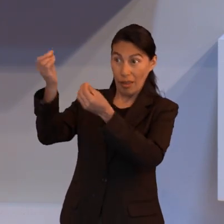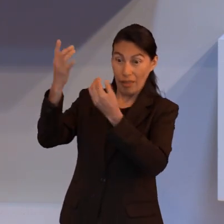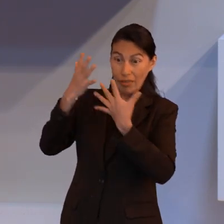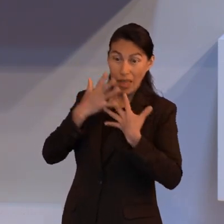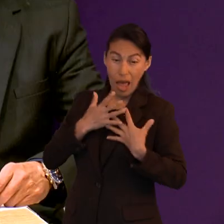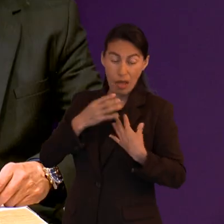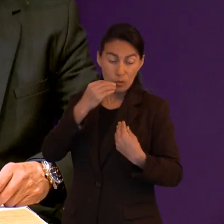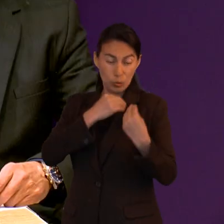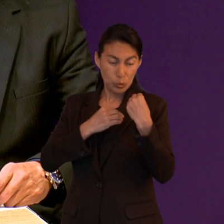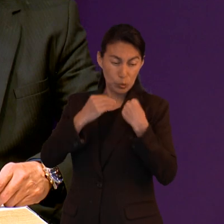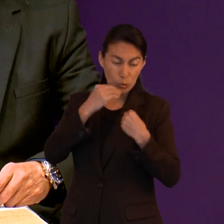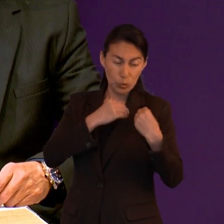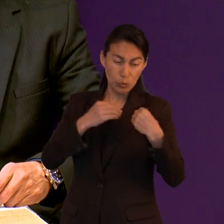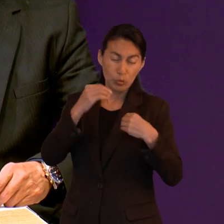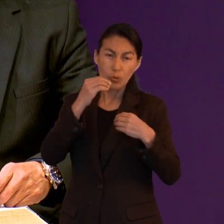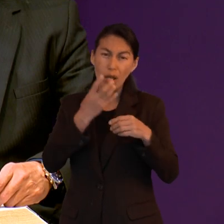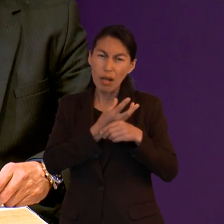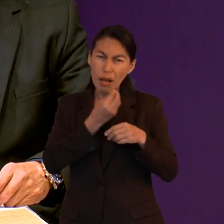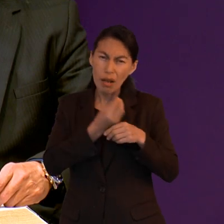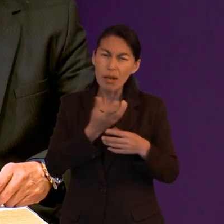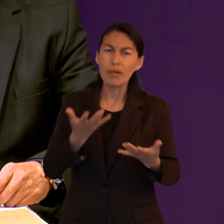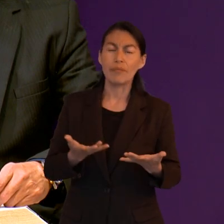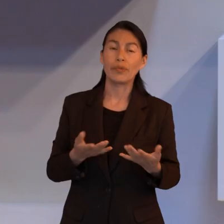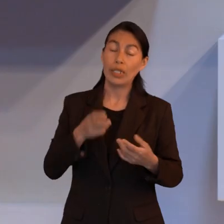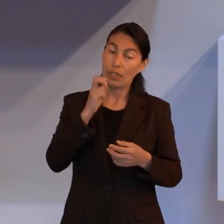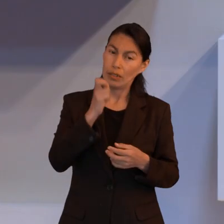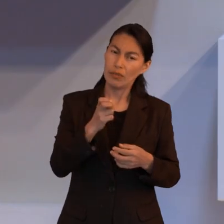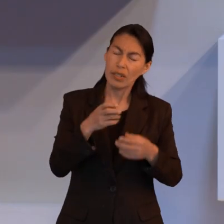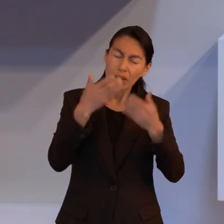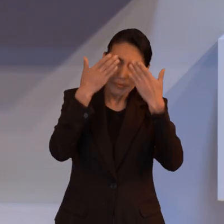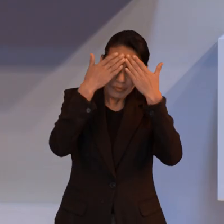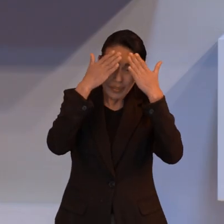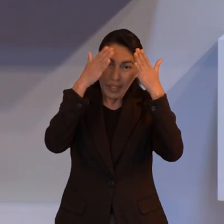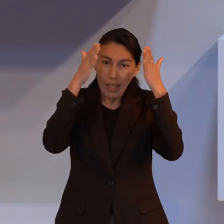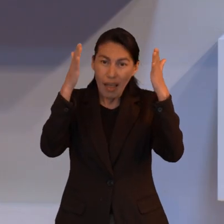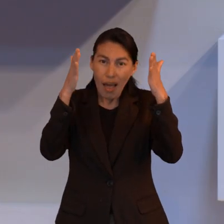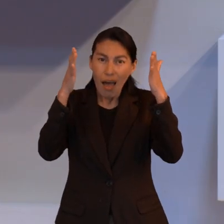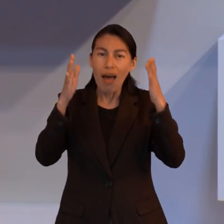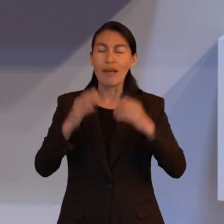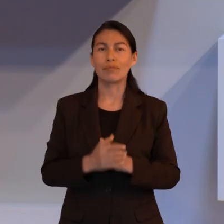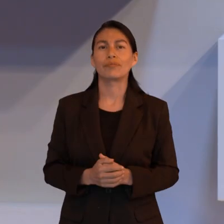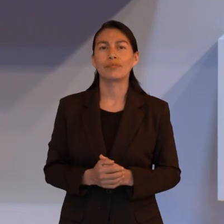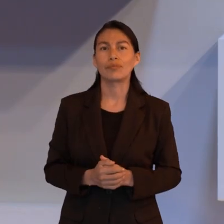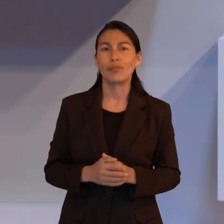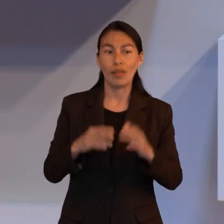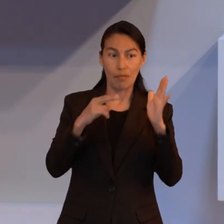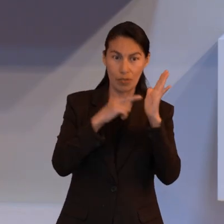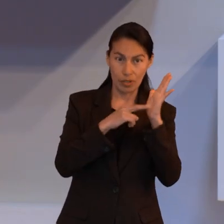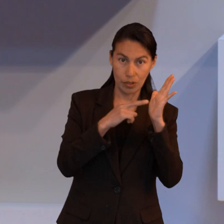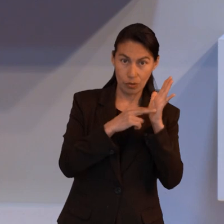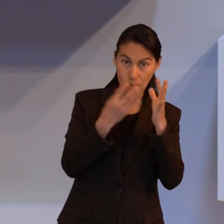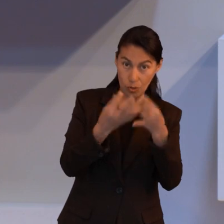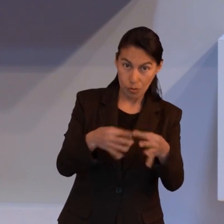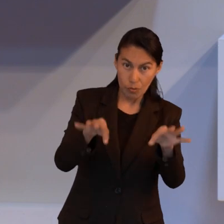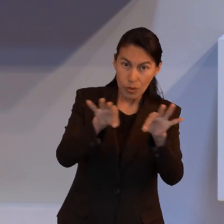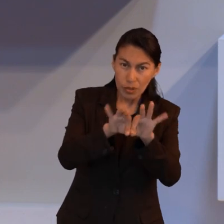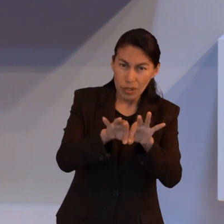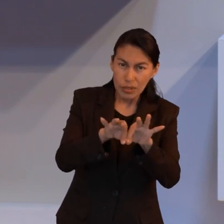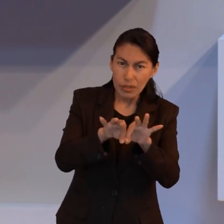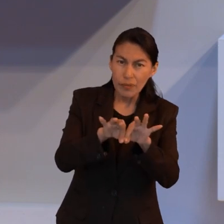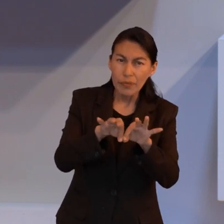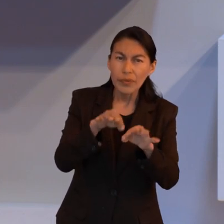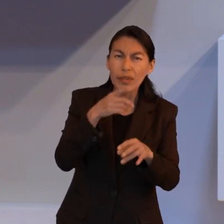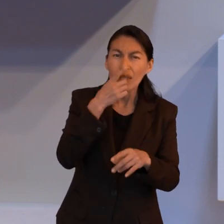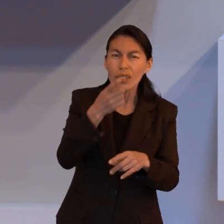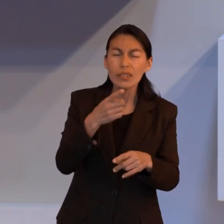fe. Así que creo que eso nos da un amplio panorama de lo que vamos a estar estudiando. Sin embargo, también hay un versículo importante